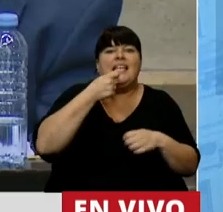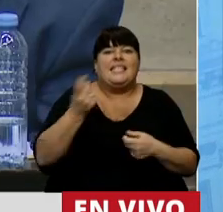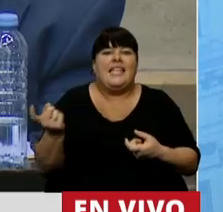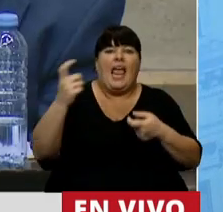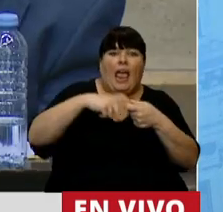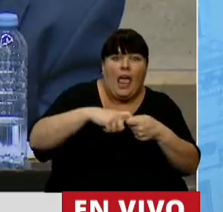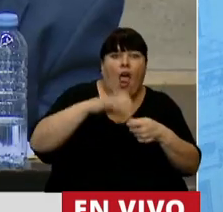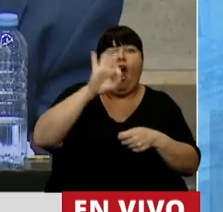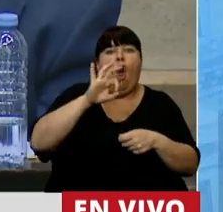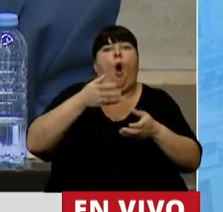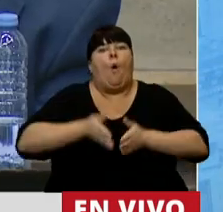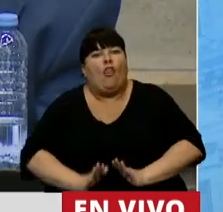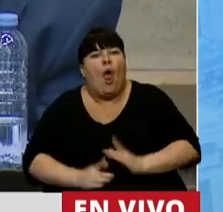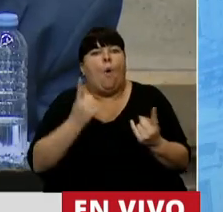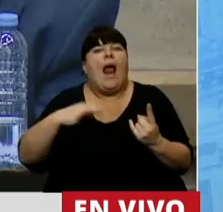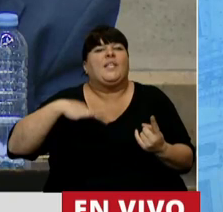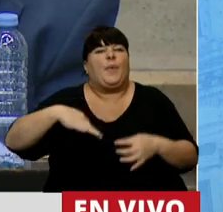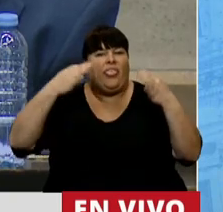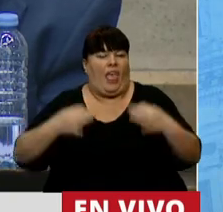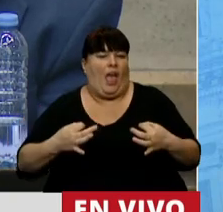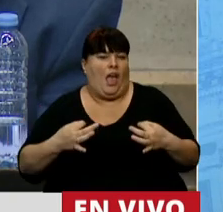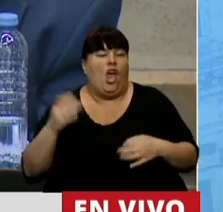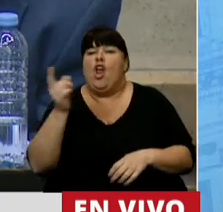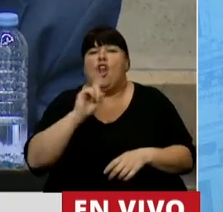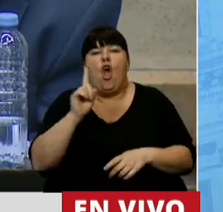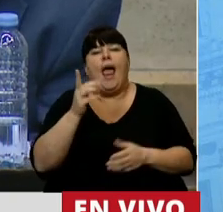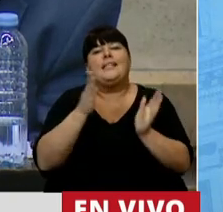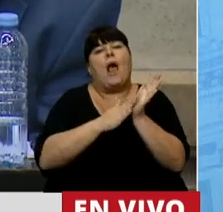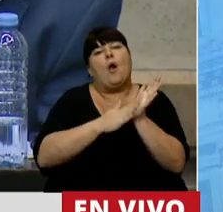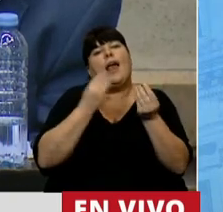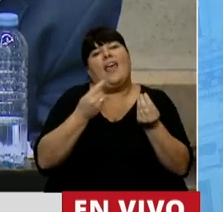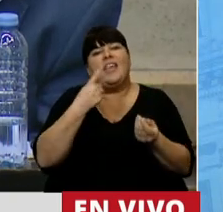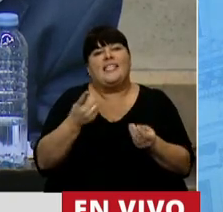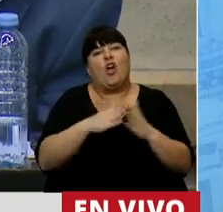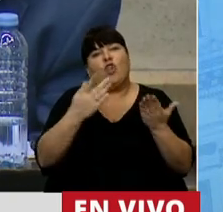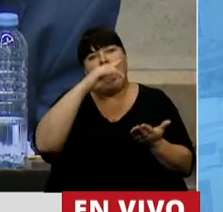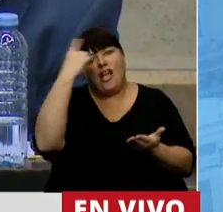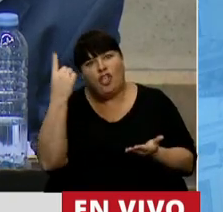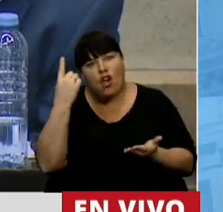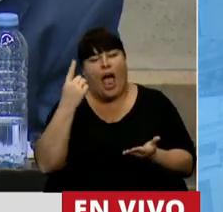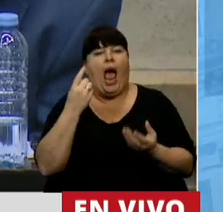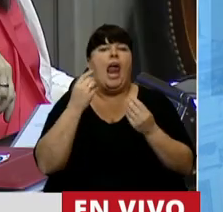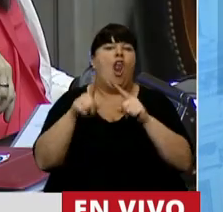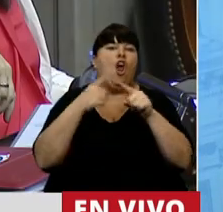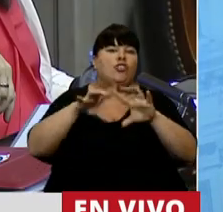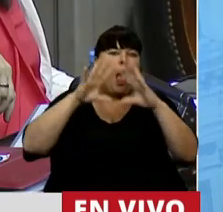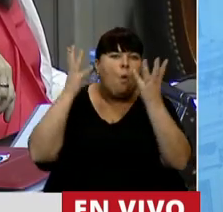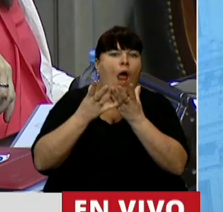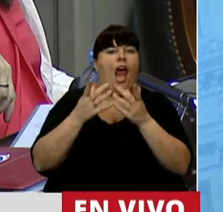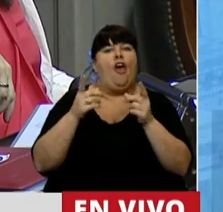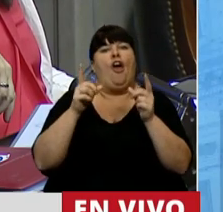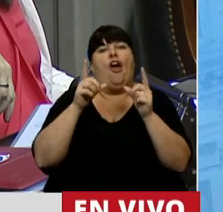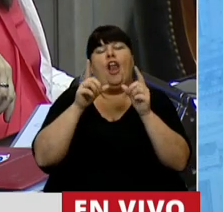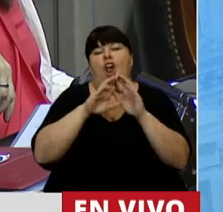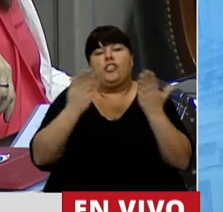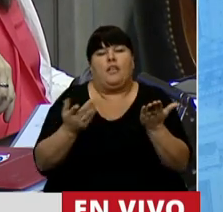la concepción o desde el nacimiento. Y no se trata de argumentar qué dice la Constitución, los tratados y los códigos